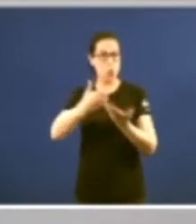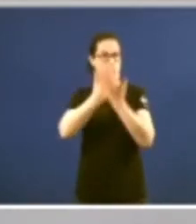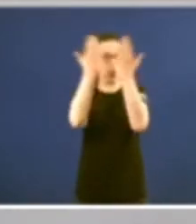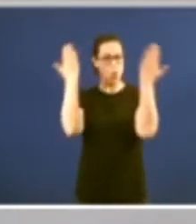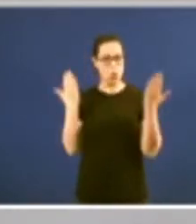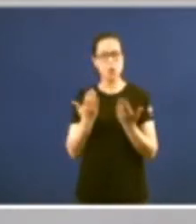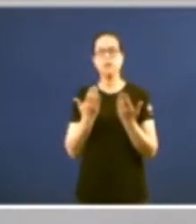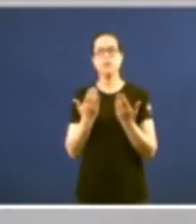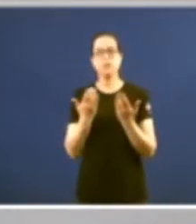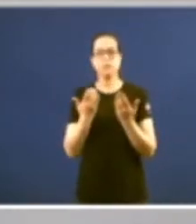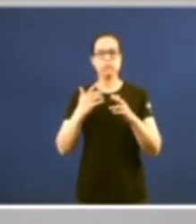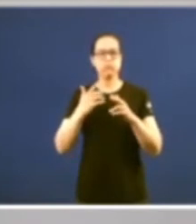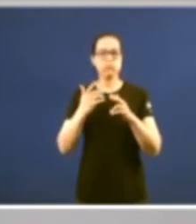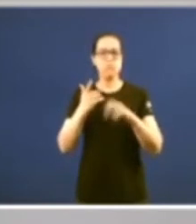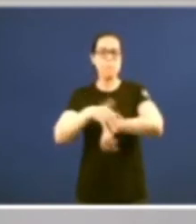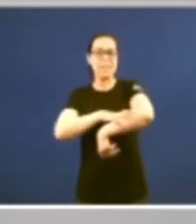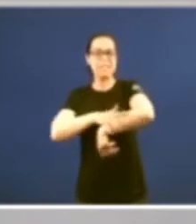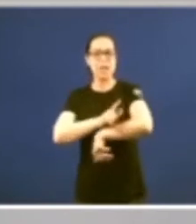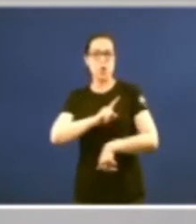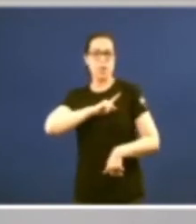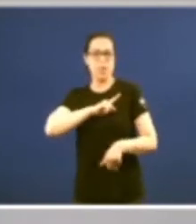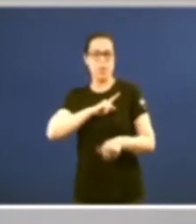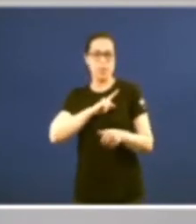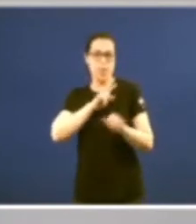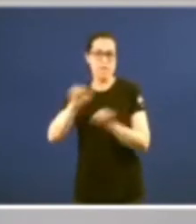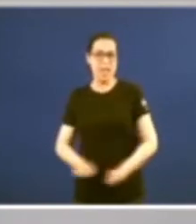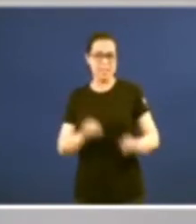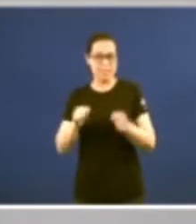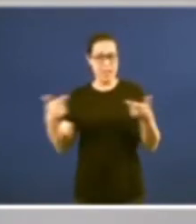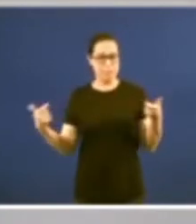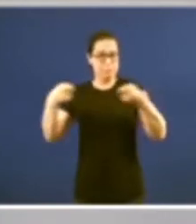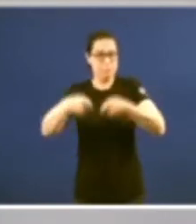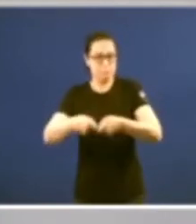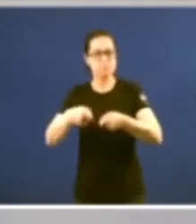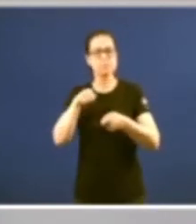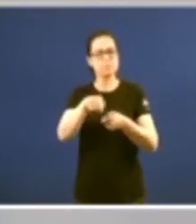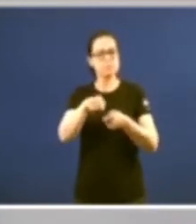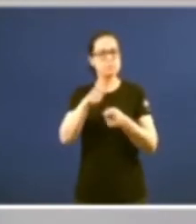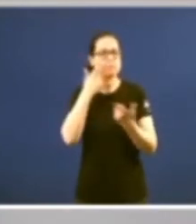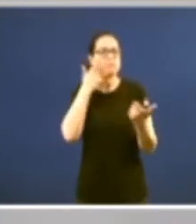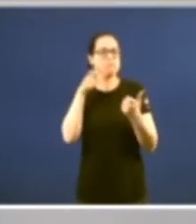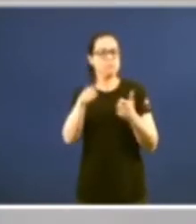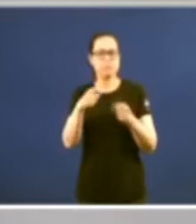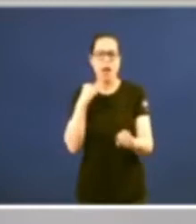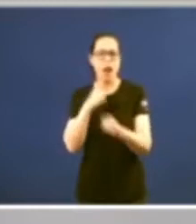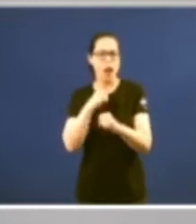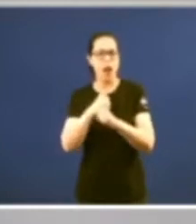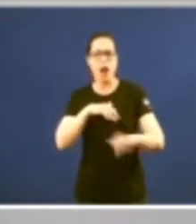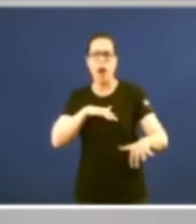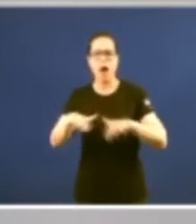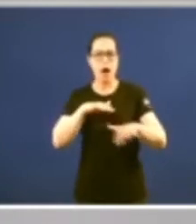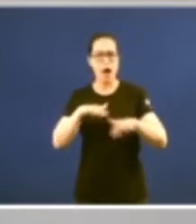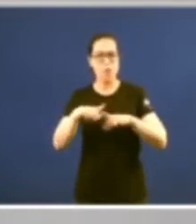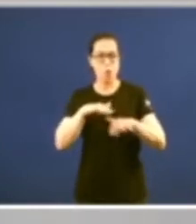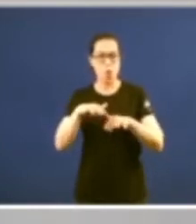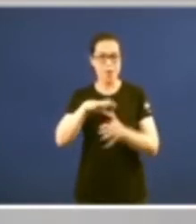proceso de la generación con el Ministerio de Defensa tiene su base precisamente en esa labor encomiable que desarrolla esta